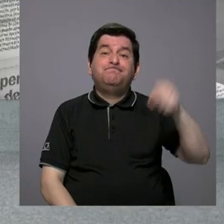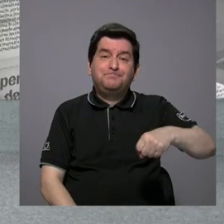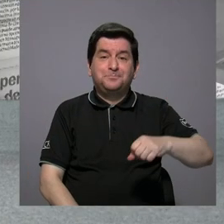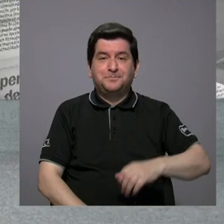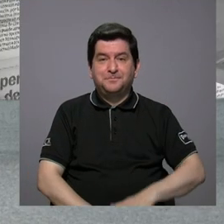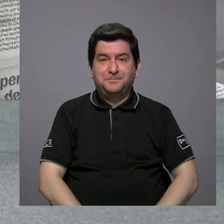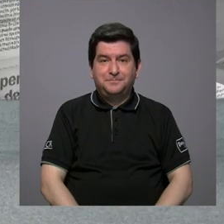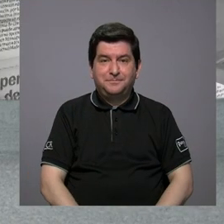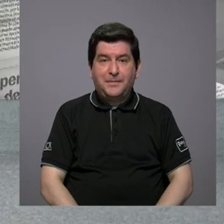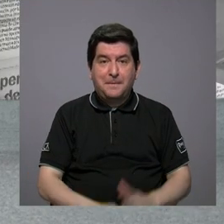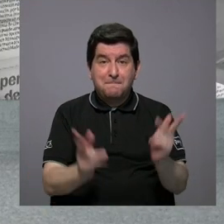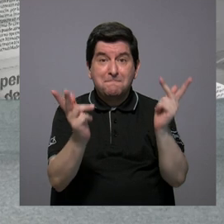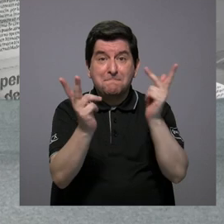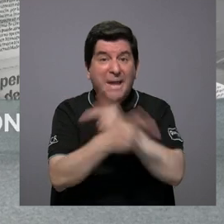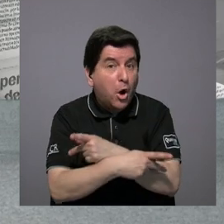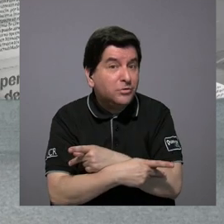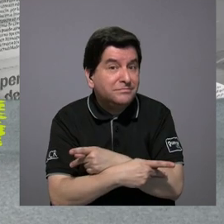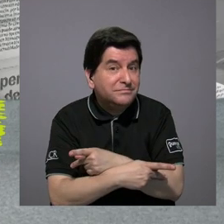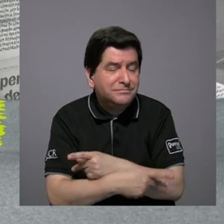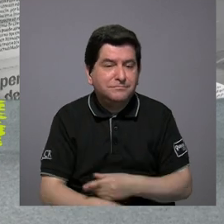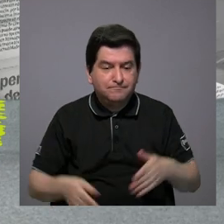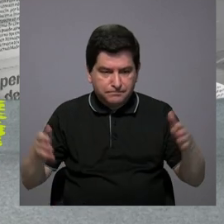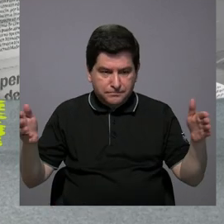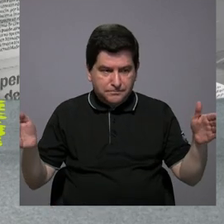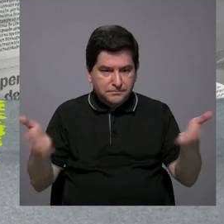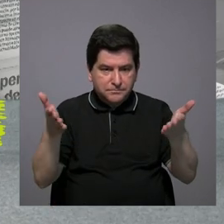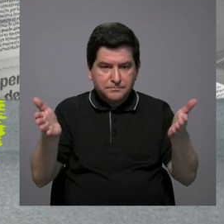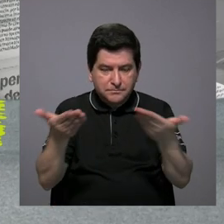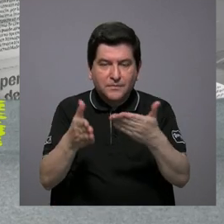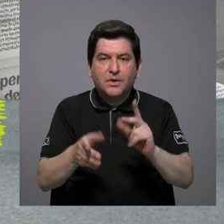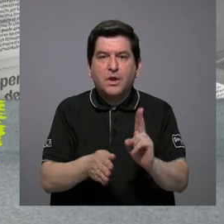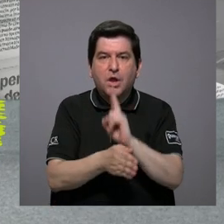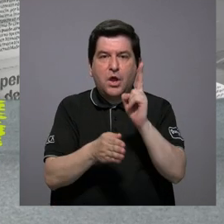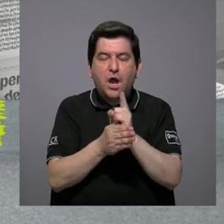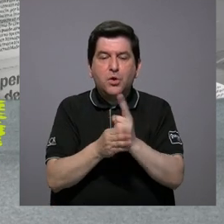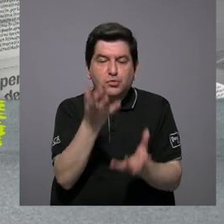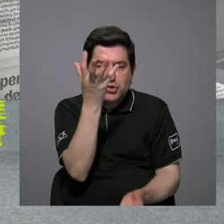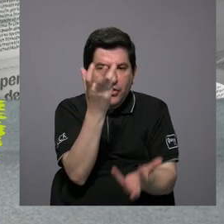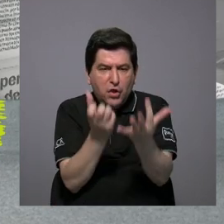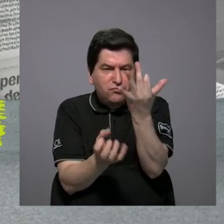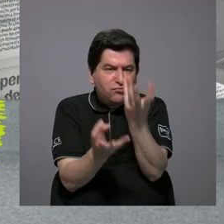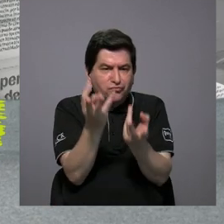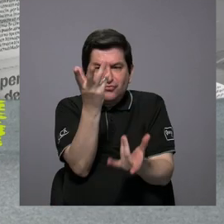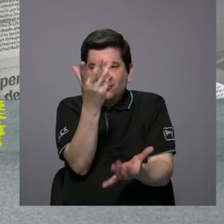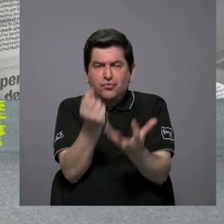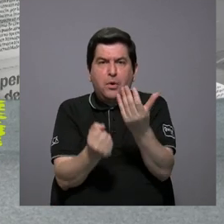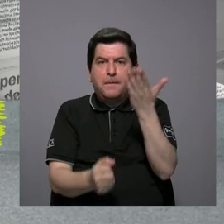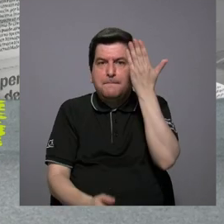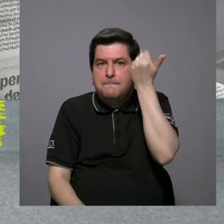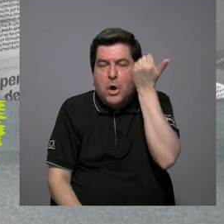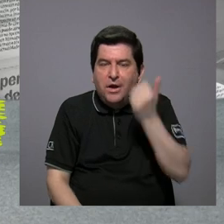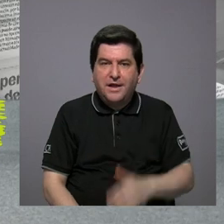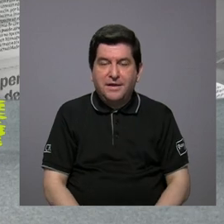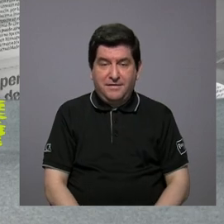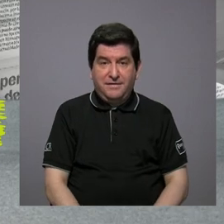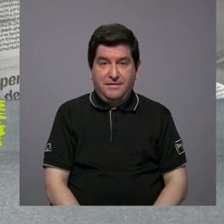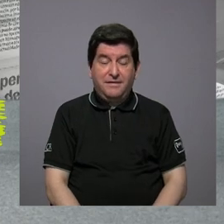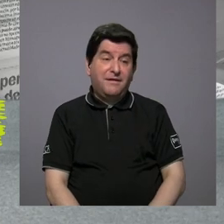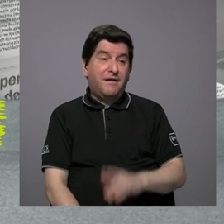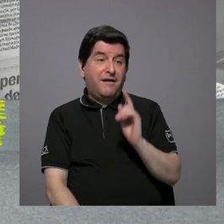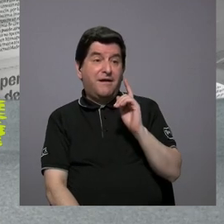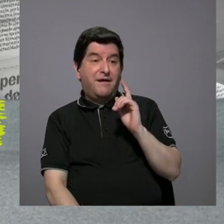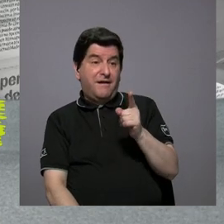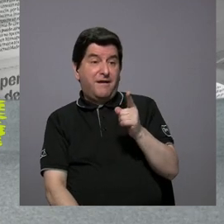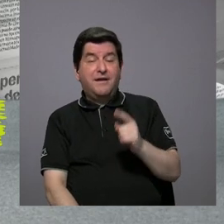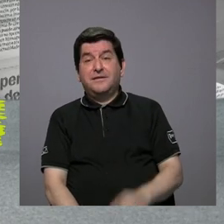¿verdad? Y no, peor, están fomentando el uso de la incineración. ¿Por qué? Ah, porque esa es